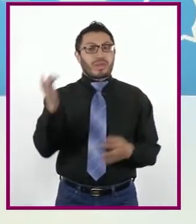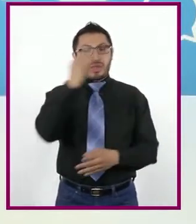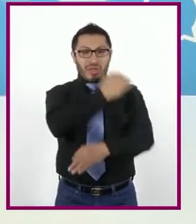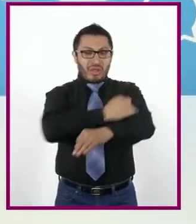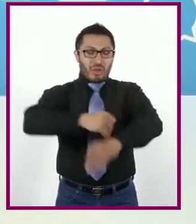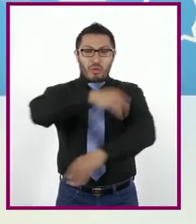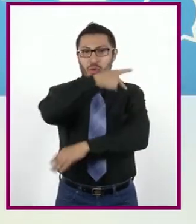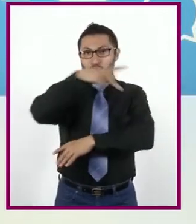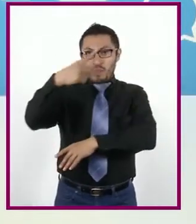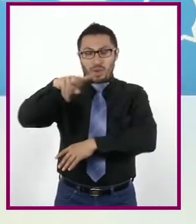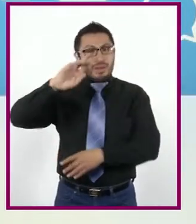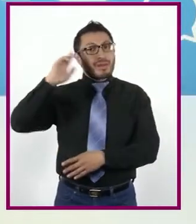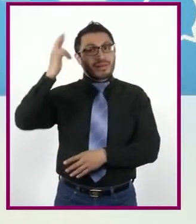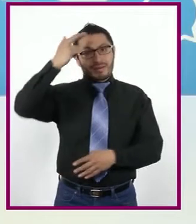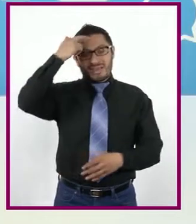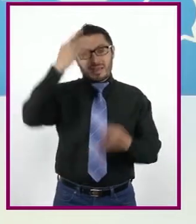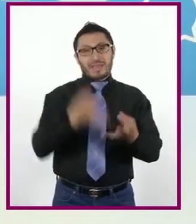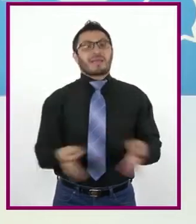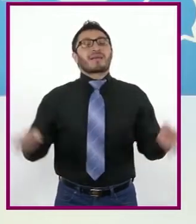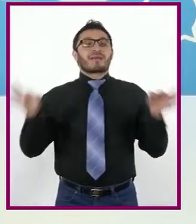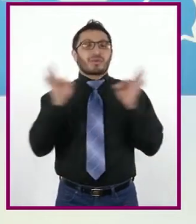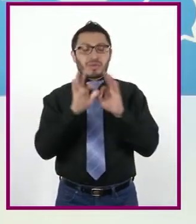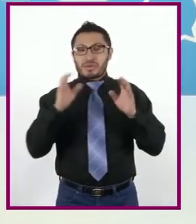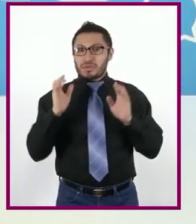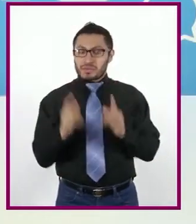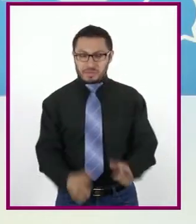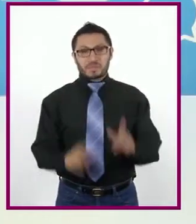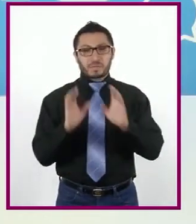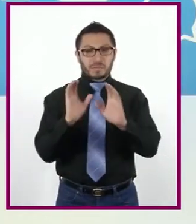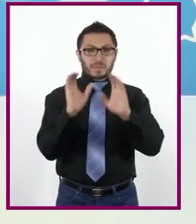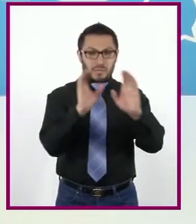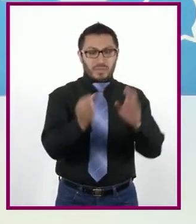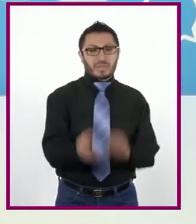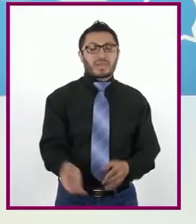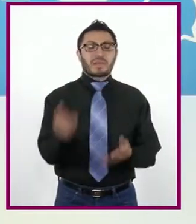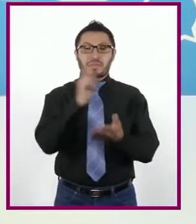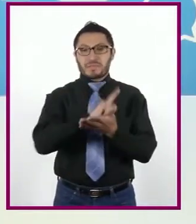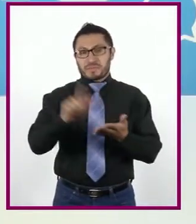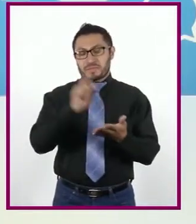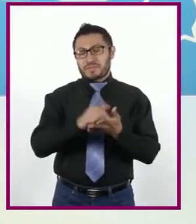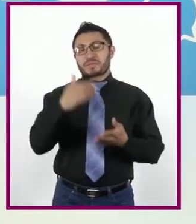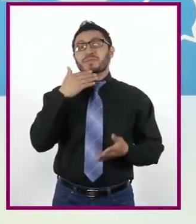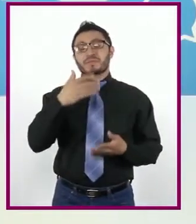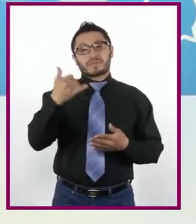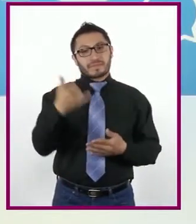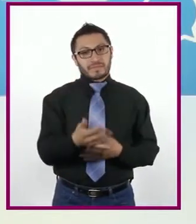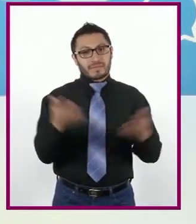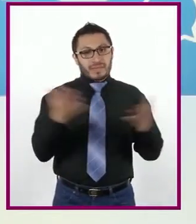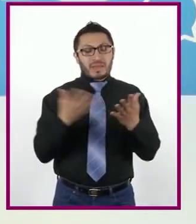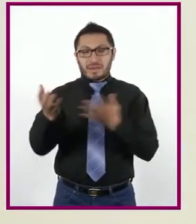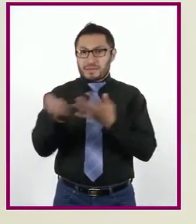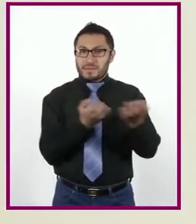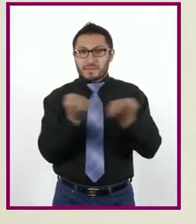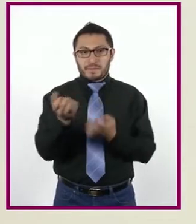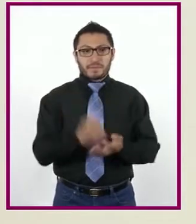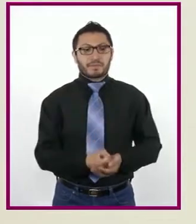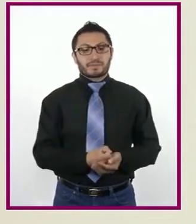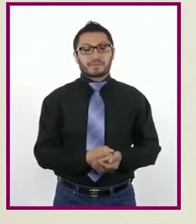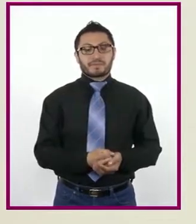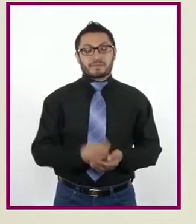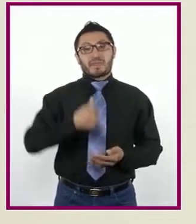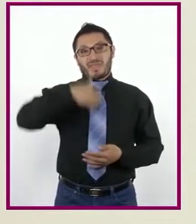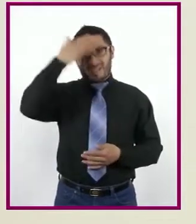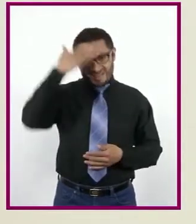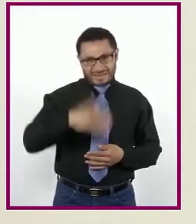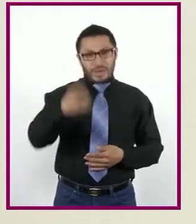Recordemos que es importante mantener buenos hábitos de higiene y procurar realizar actividad física. Sé que